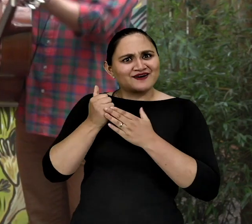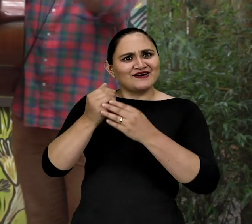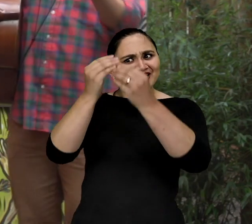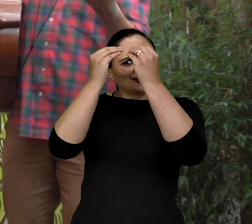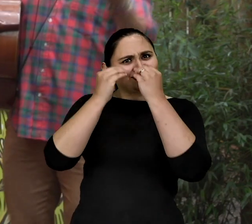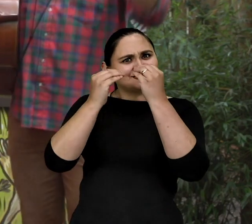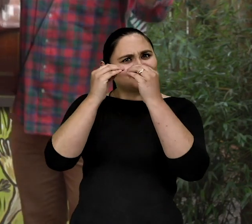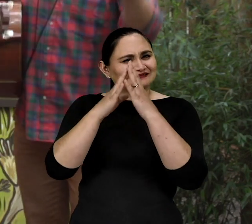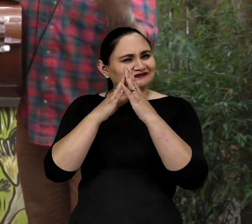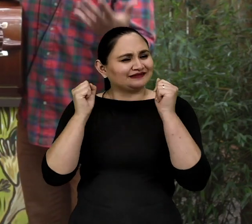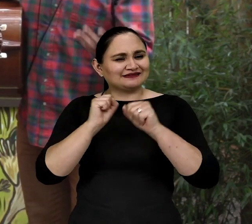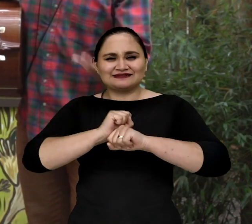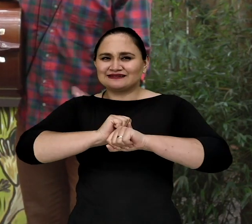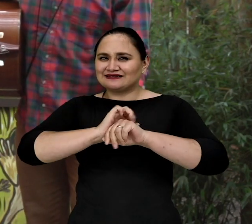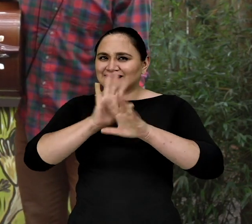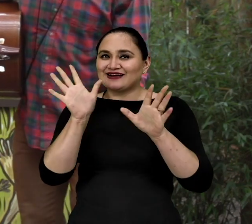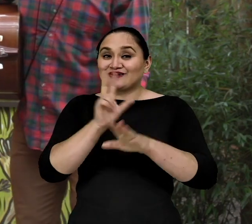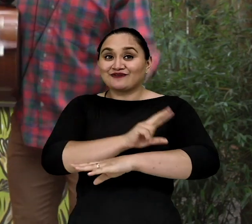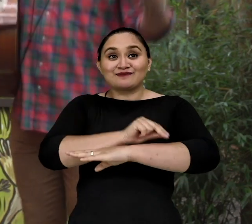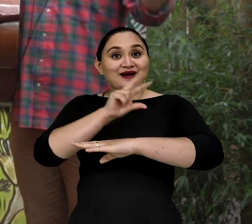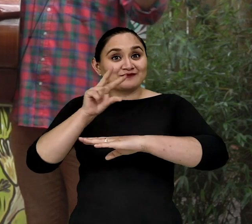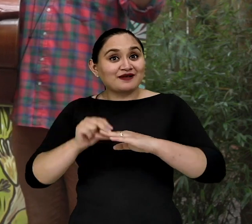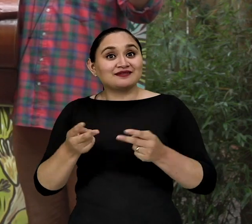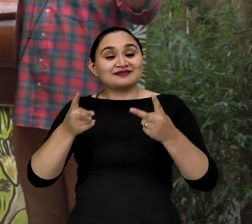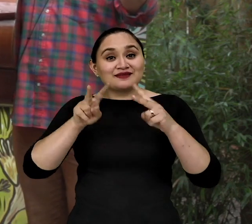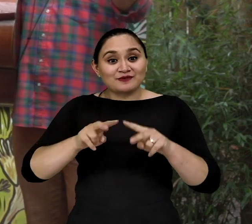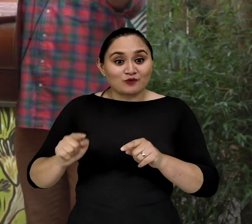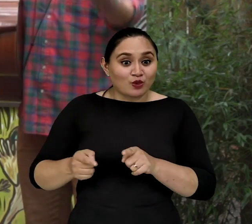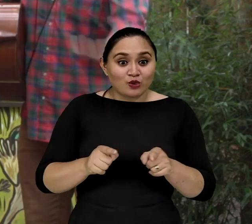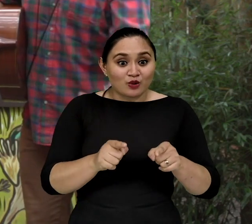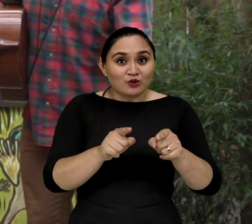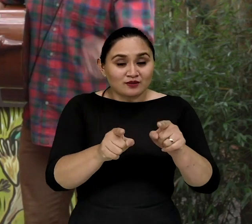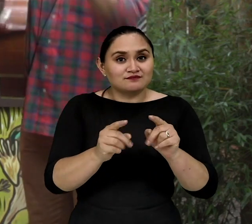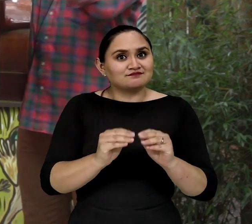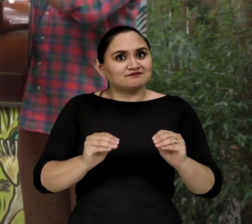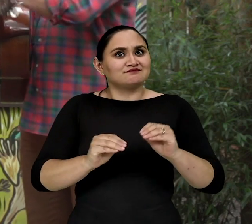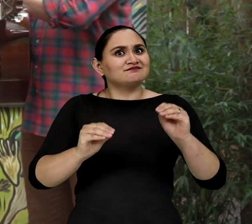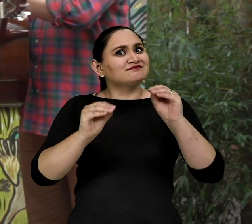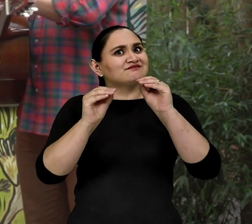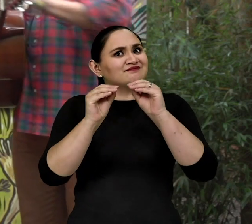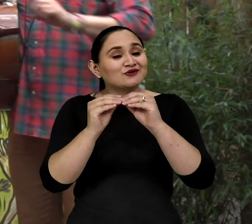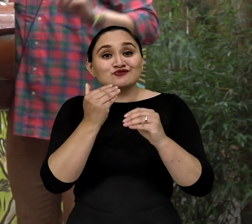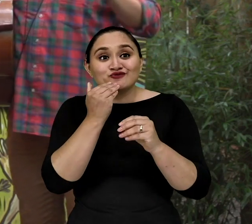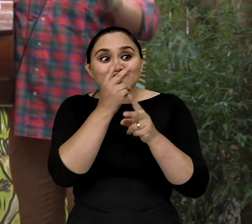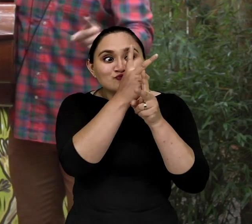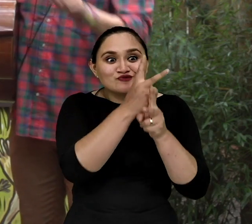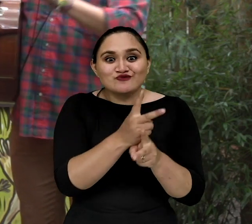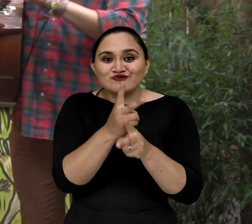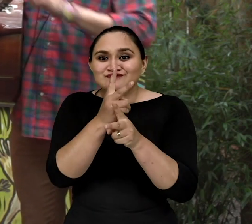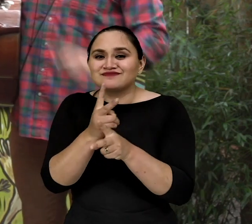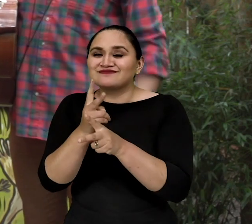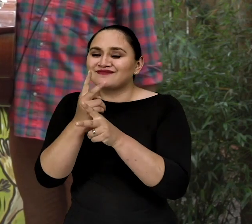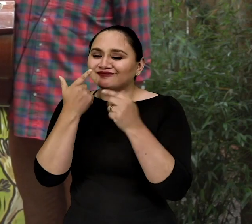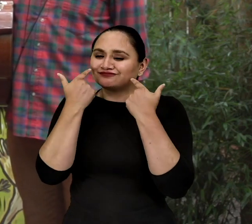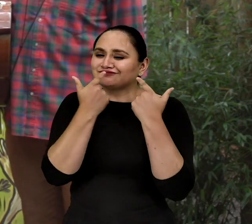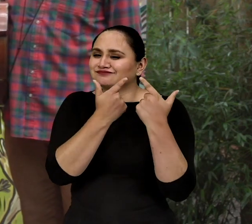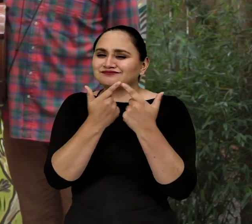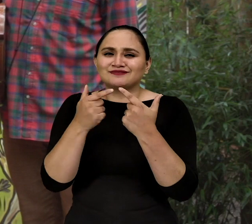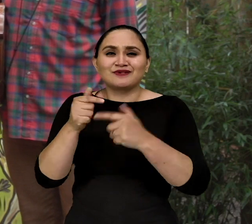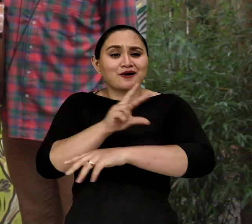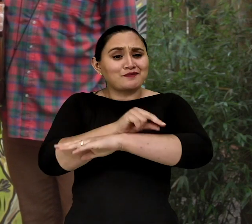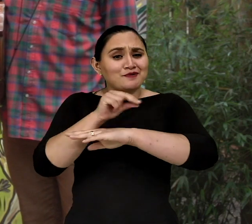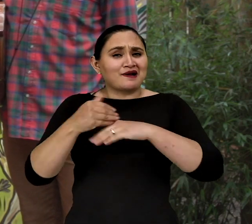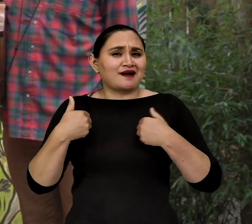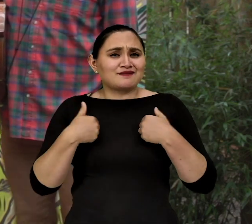ayudaron a entender mucho Sobre las ranitas marsupiales También sobre los Ouillis Y más que nada sobre la conservación De esta